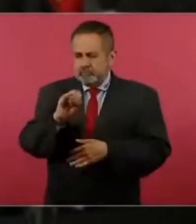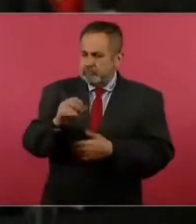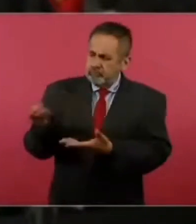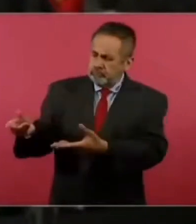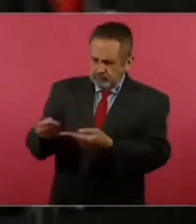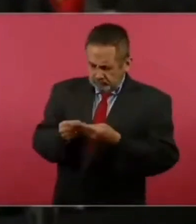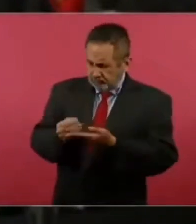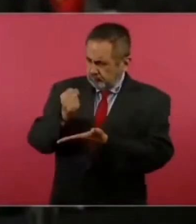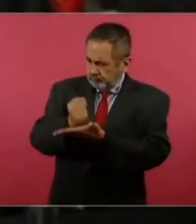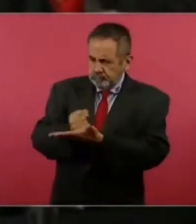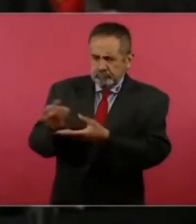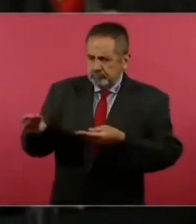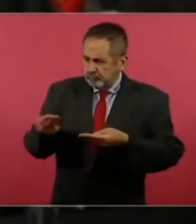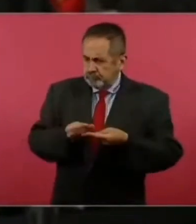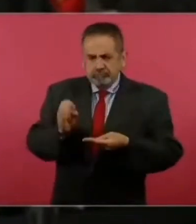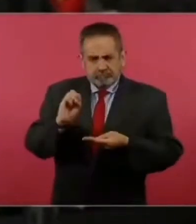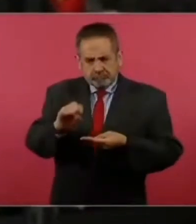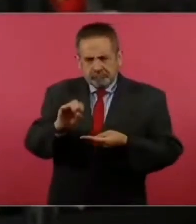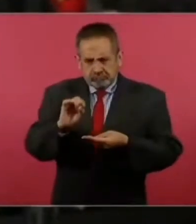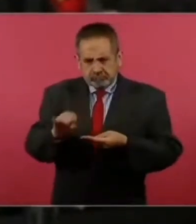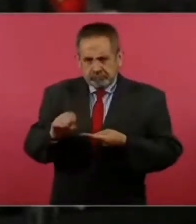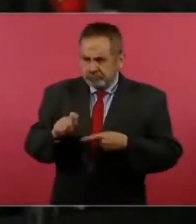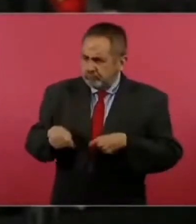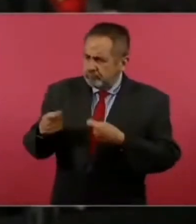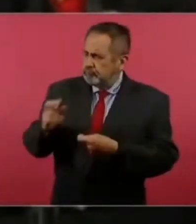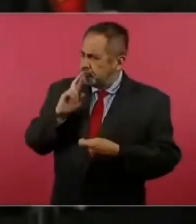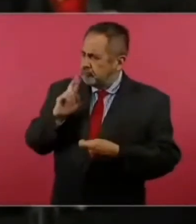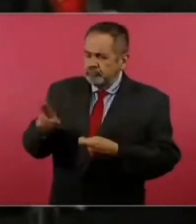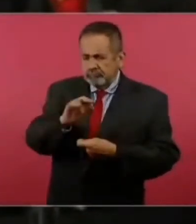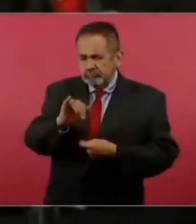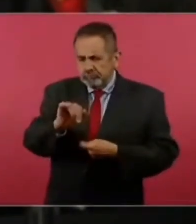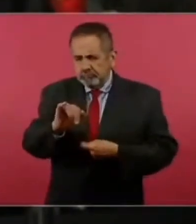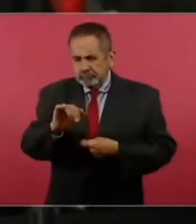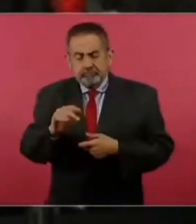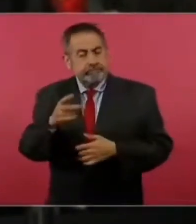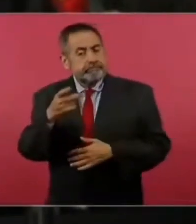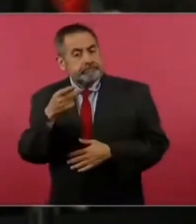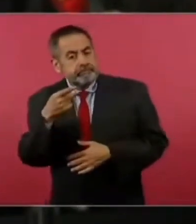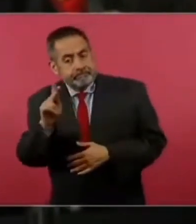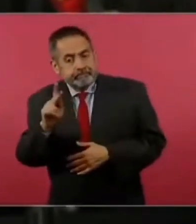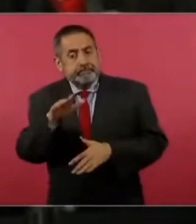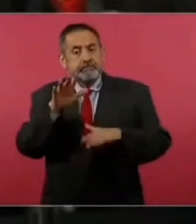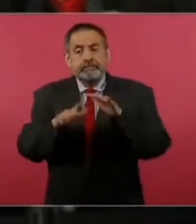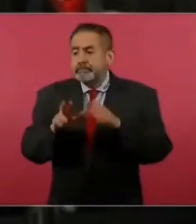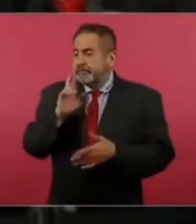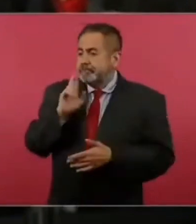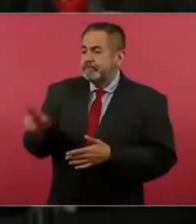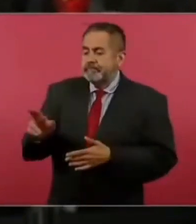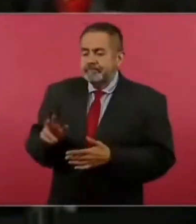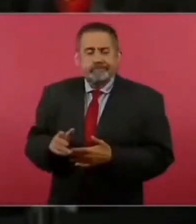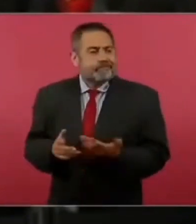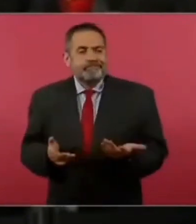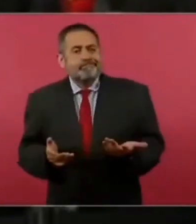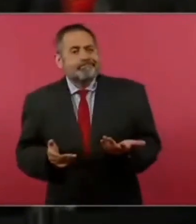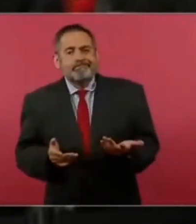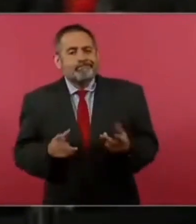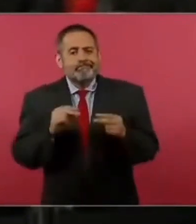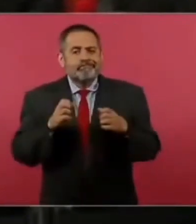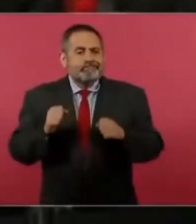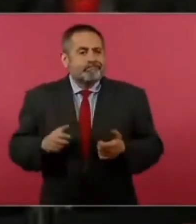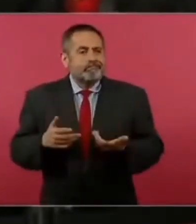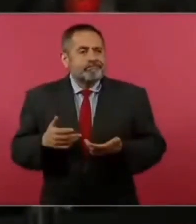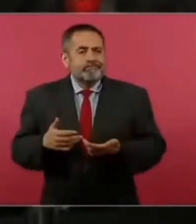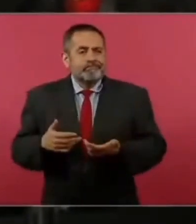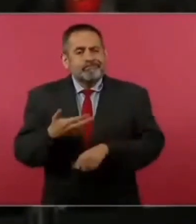les dan una respuesta, pero muchas veces esta respuesta no satisface, son situaciones a veces de